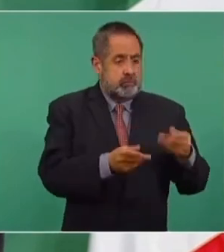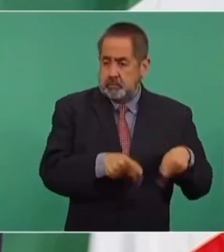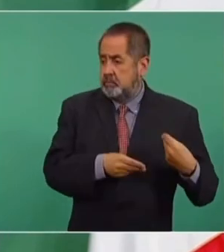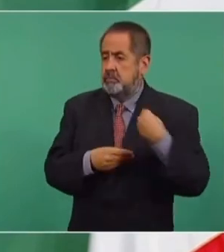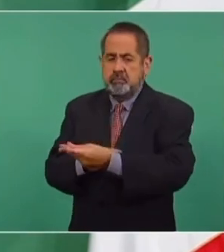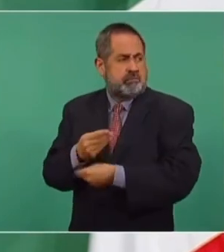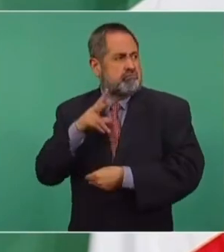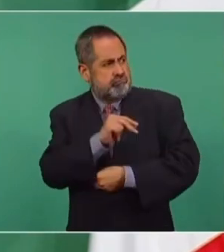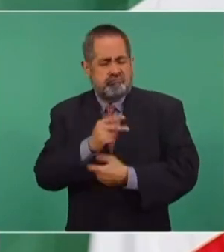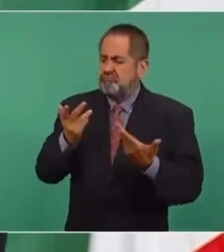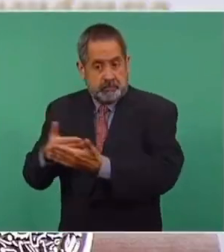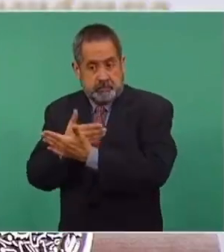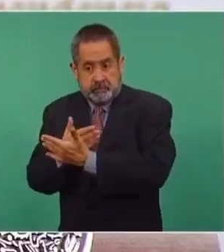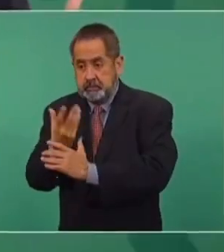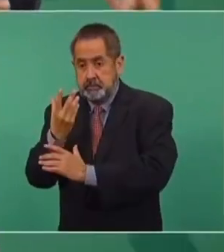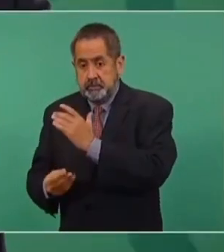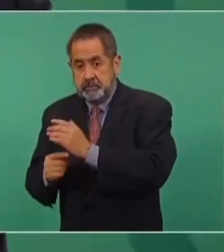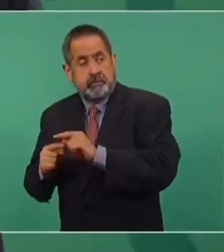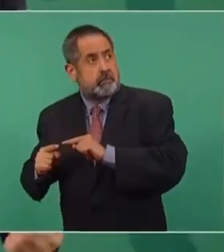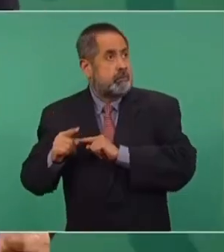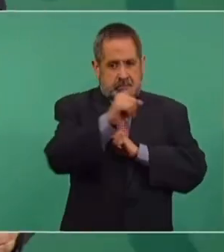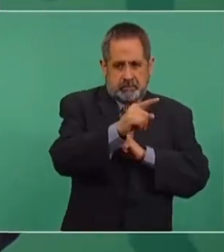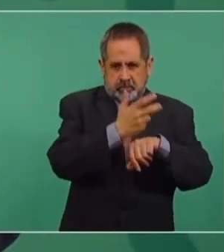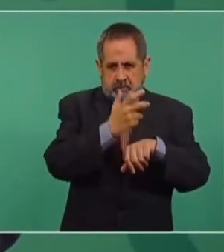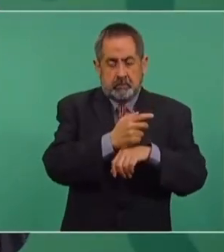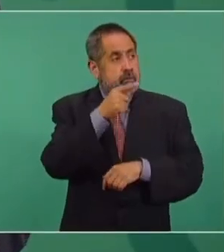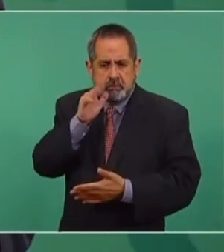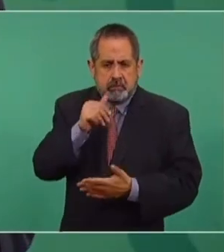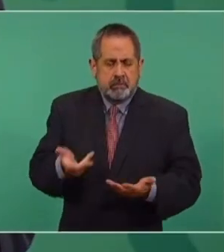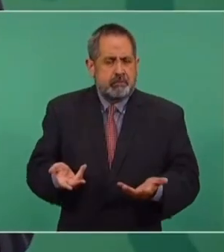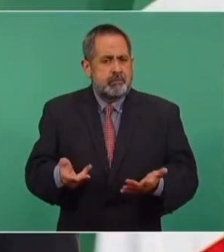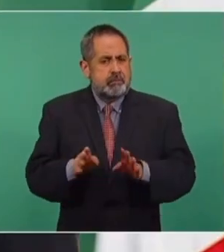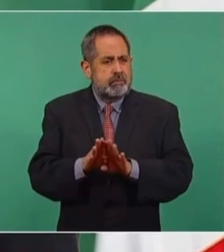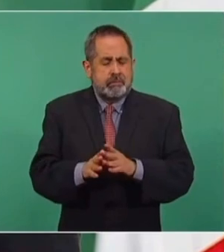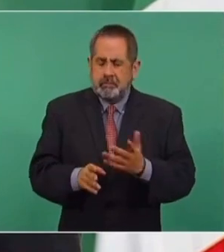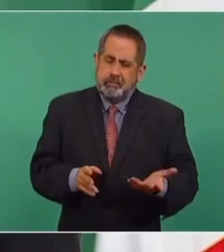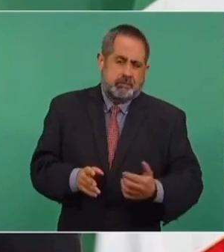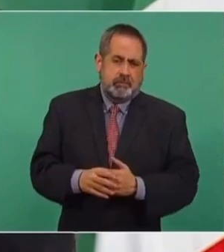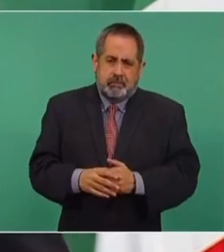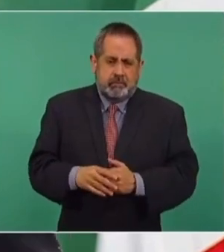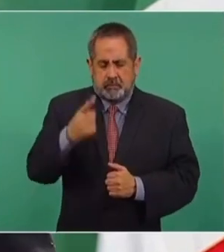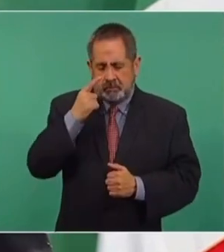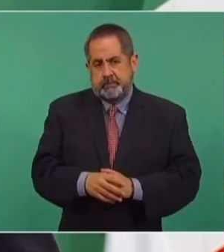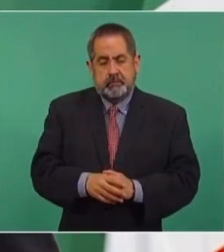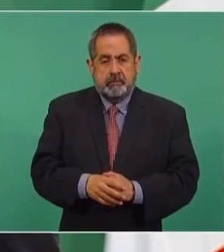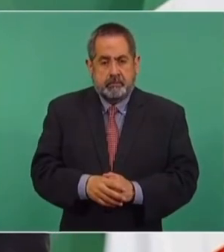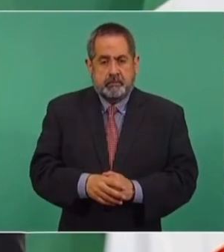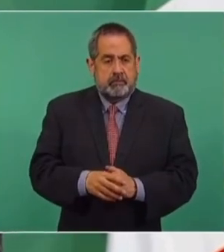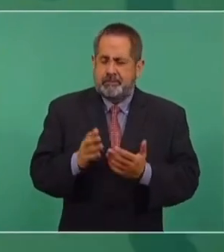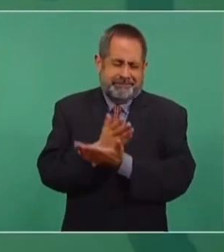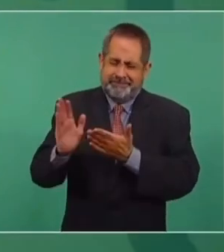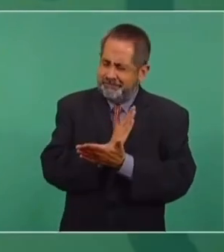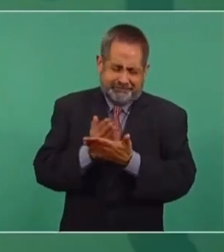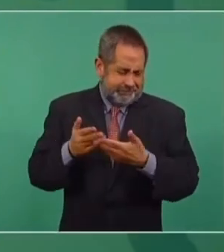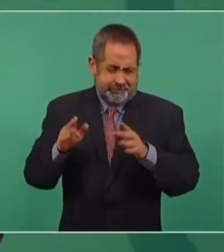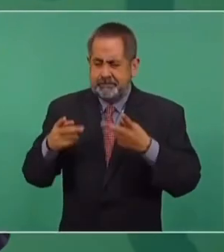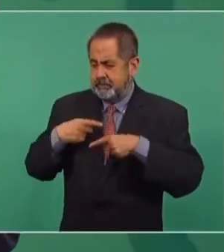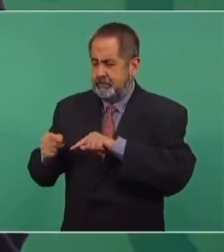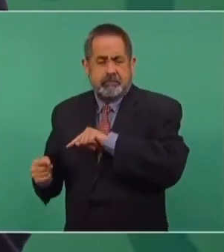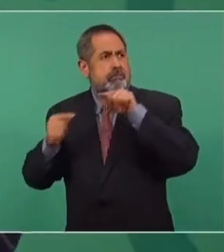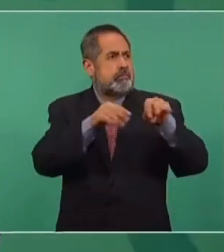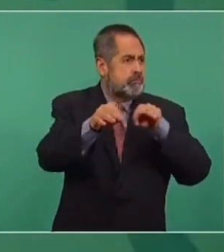Los cubanos de Estados Unidos pueden enviar a sus familiares apoyos. Eso no me parece justo, eso no tiene nada que ver con la